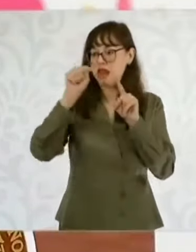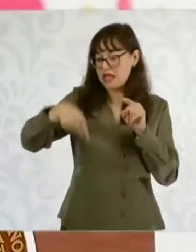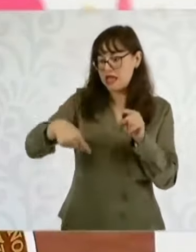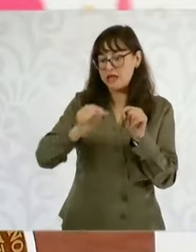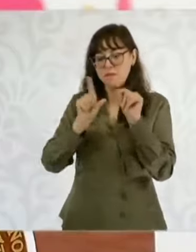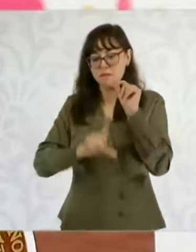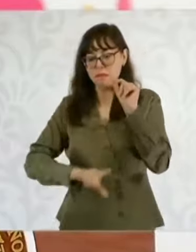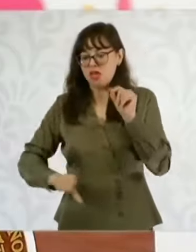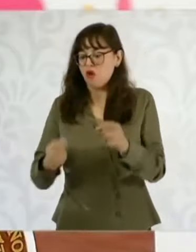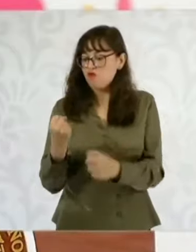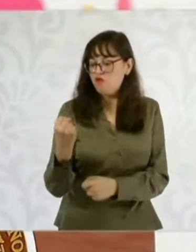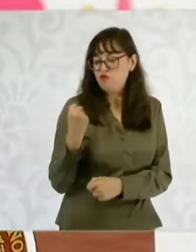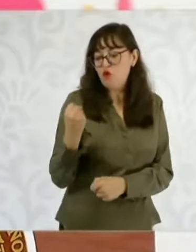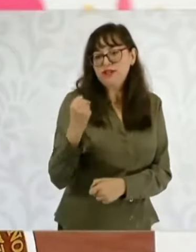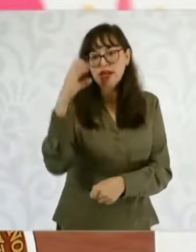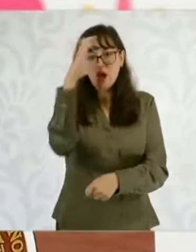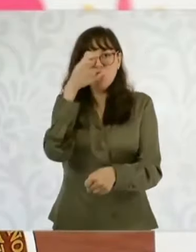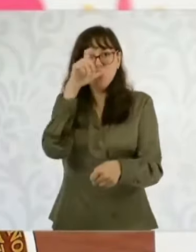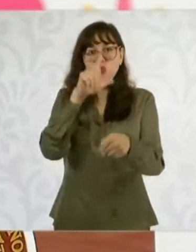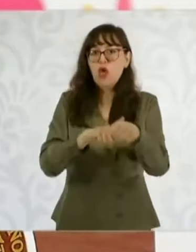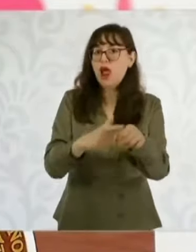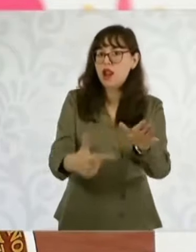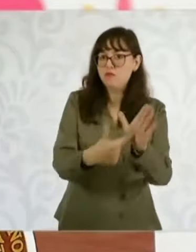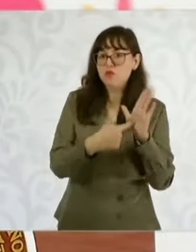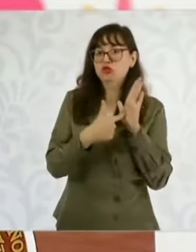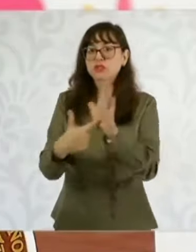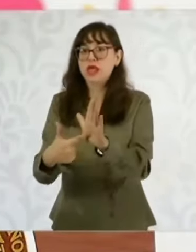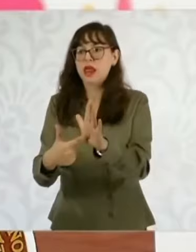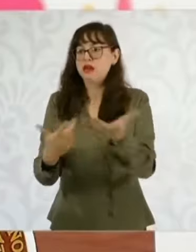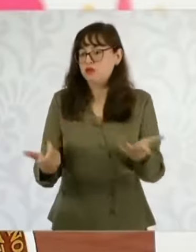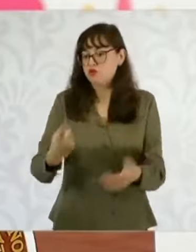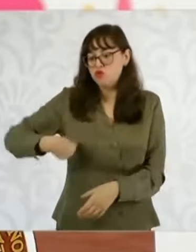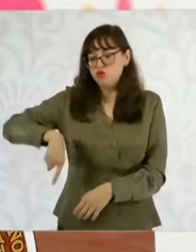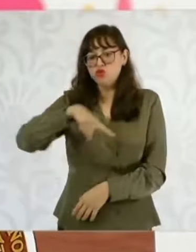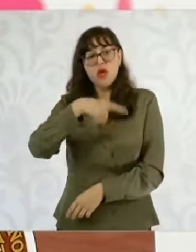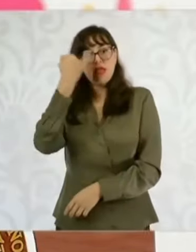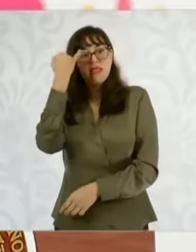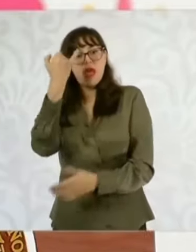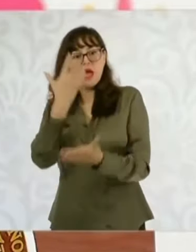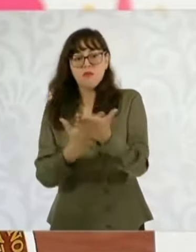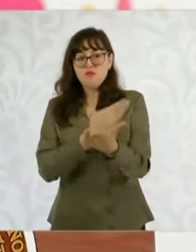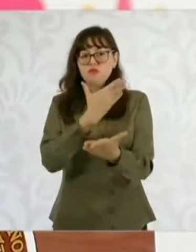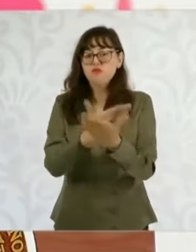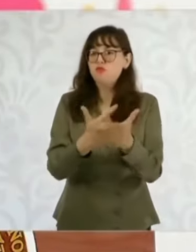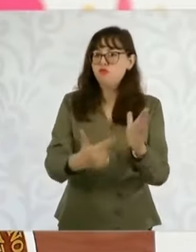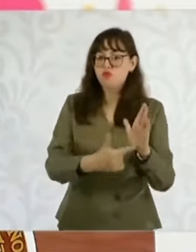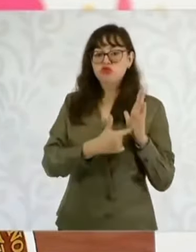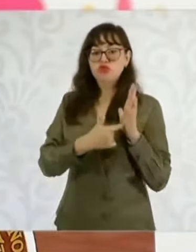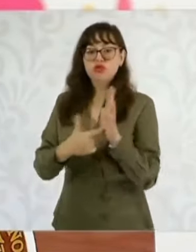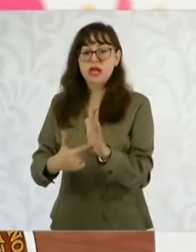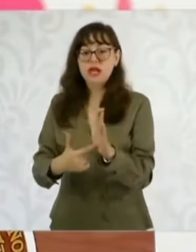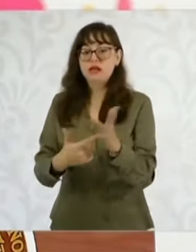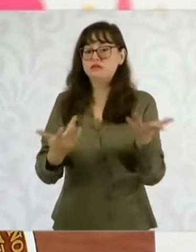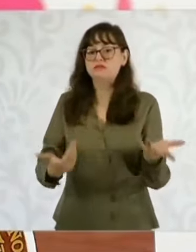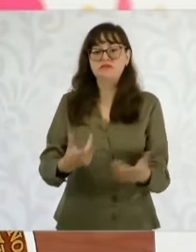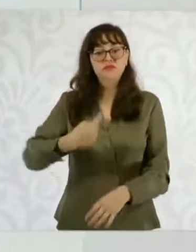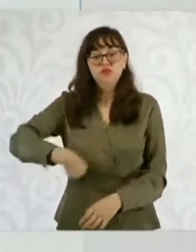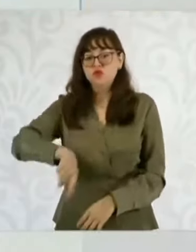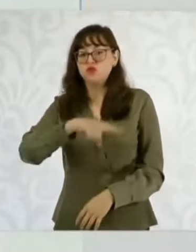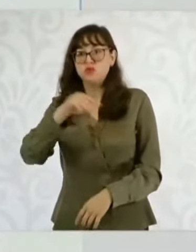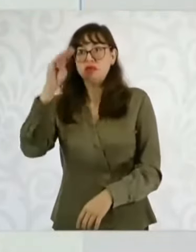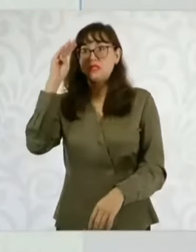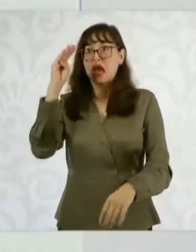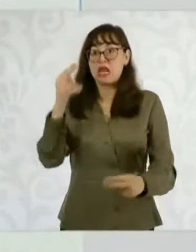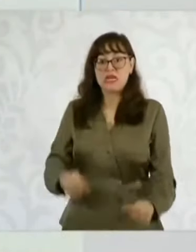y a hablar desde la perspectiva de lo que representamos, de que no es el mercado el que resuelve